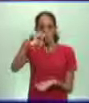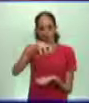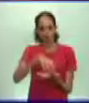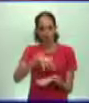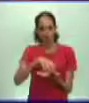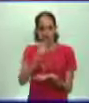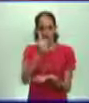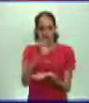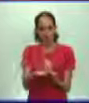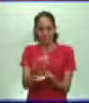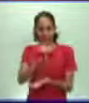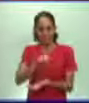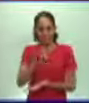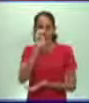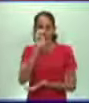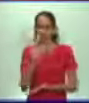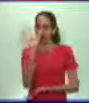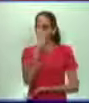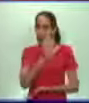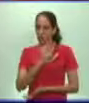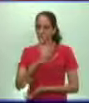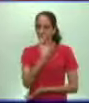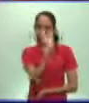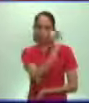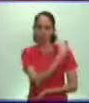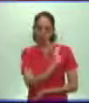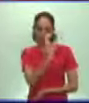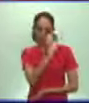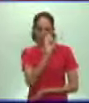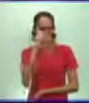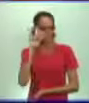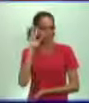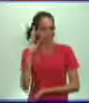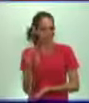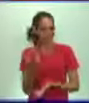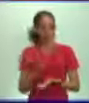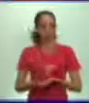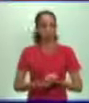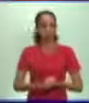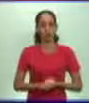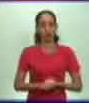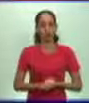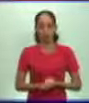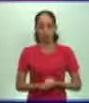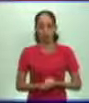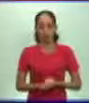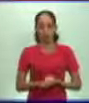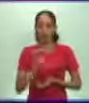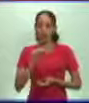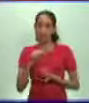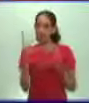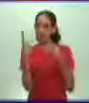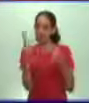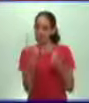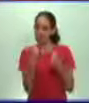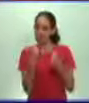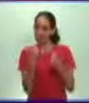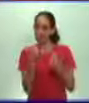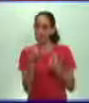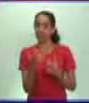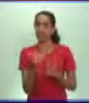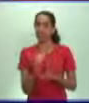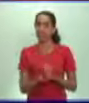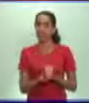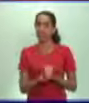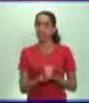Europa, sobre todo de Europa occidental. Y creo que precisamente aquellas necesidades y la escasez de las